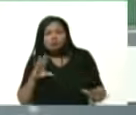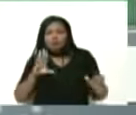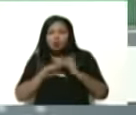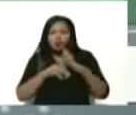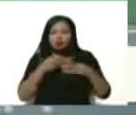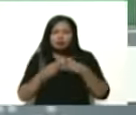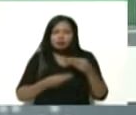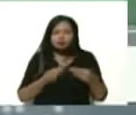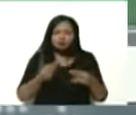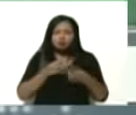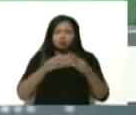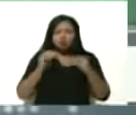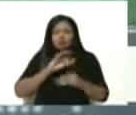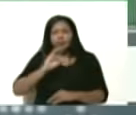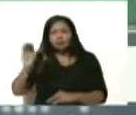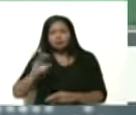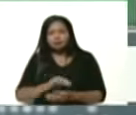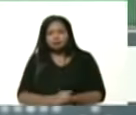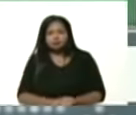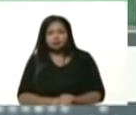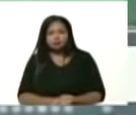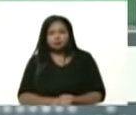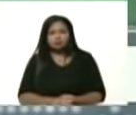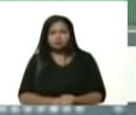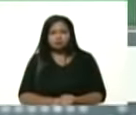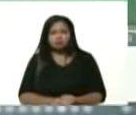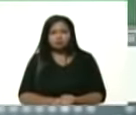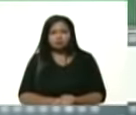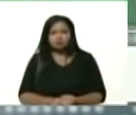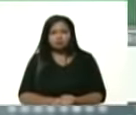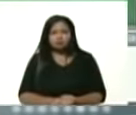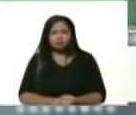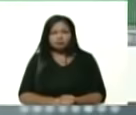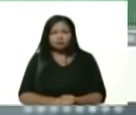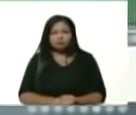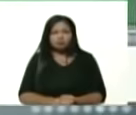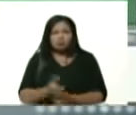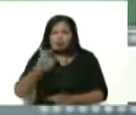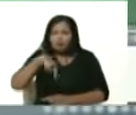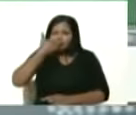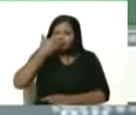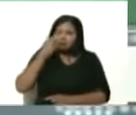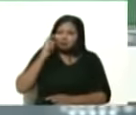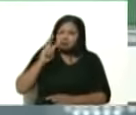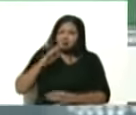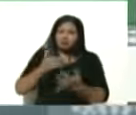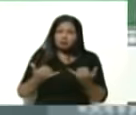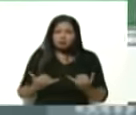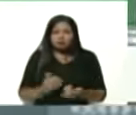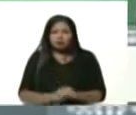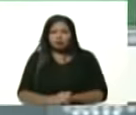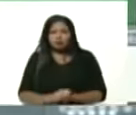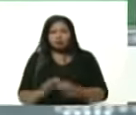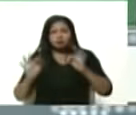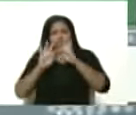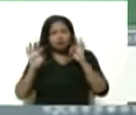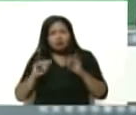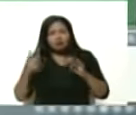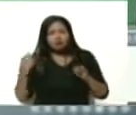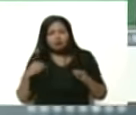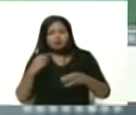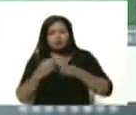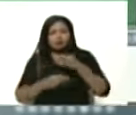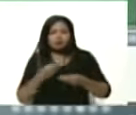han hecho el país y la avergonzante forma de vida que tienen